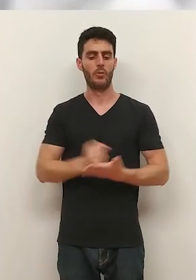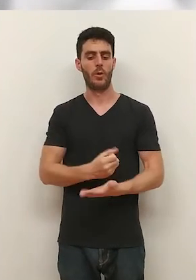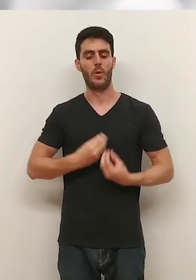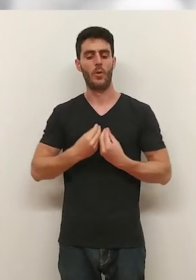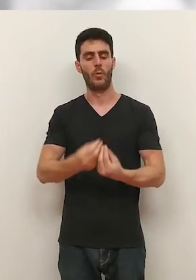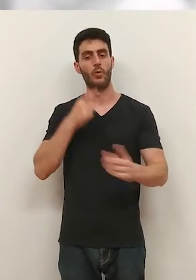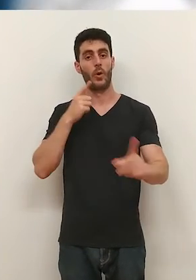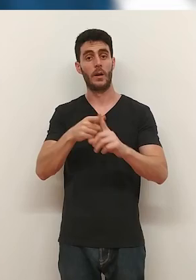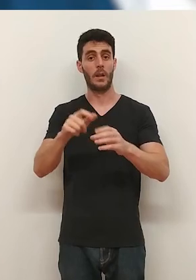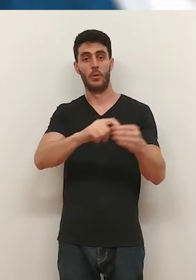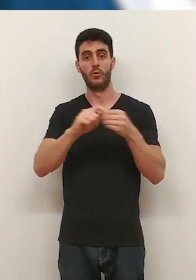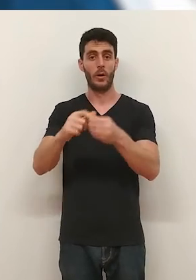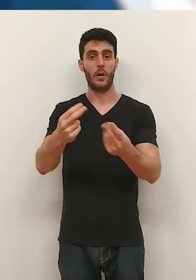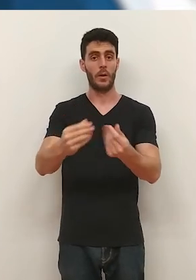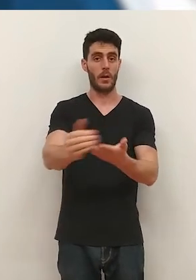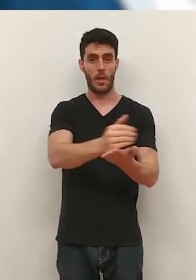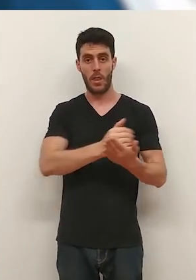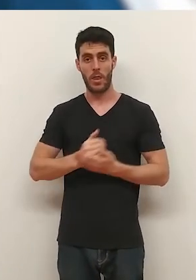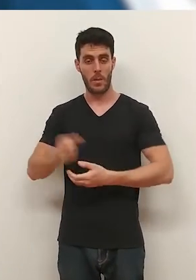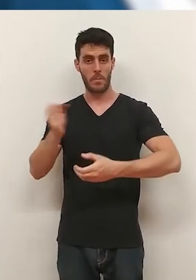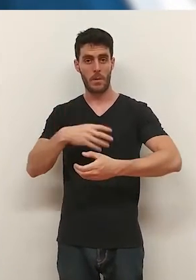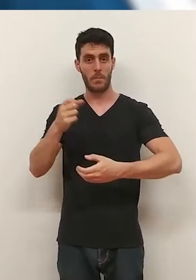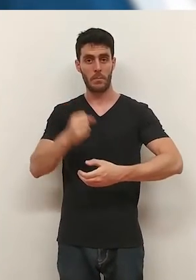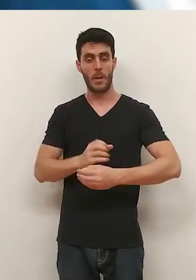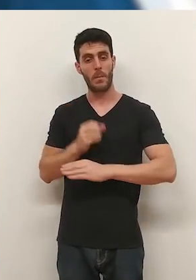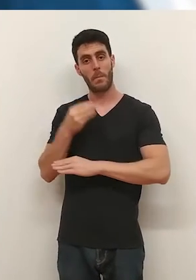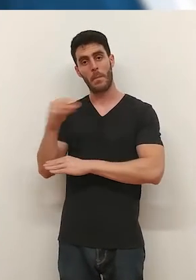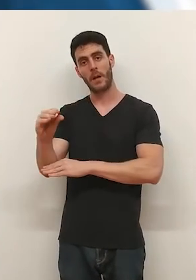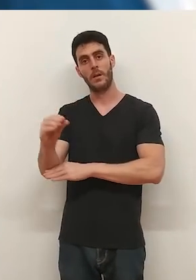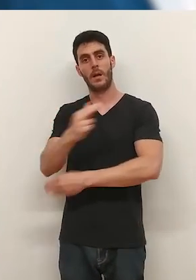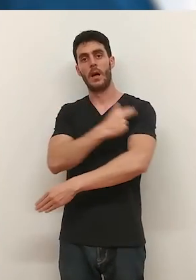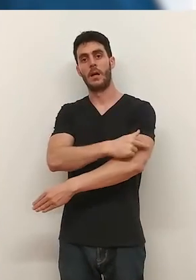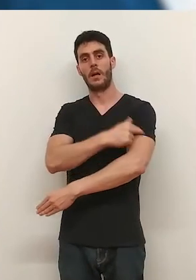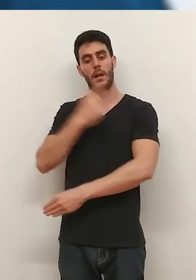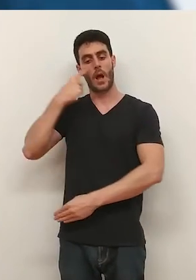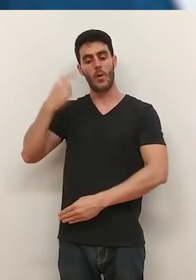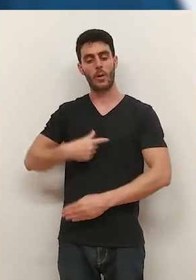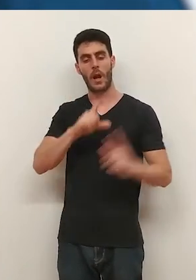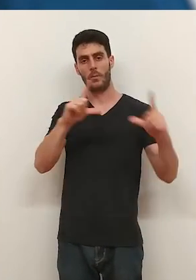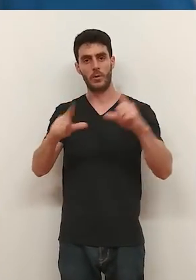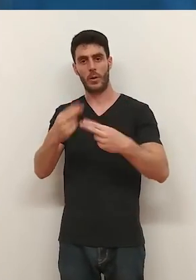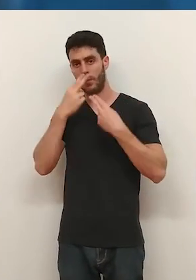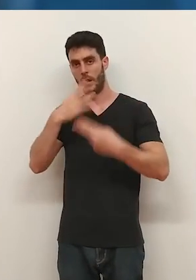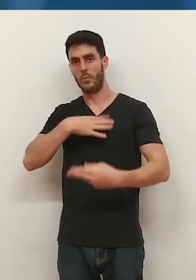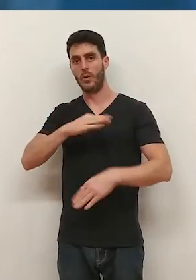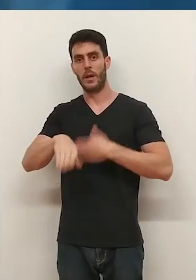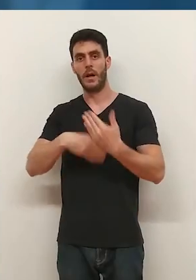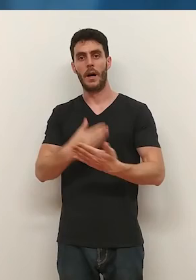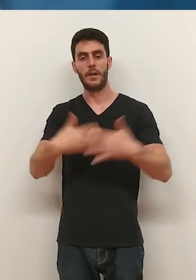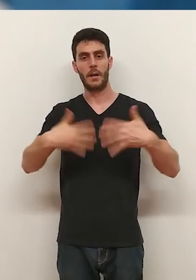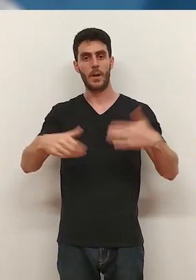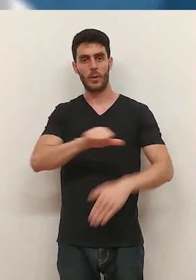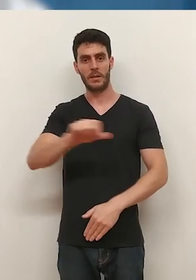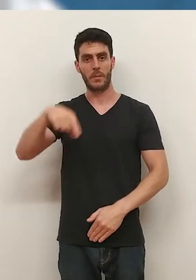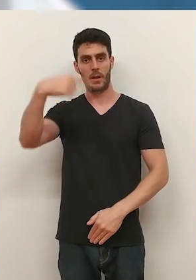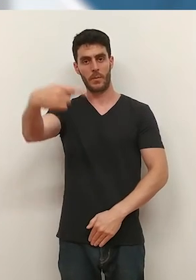todo ello, acompañado por ese fin solidario del dinero recaudado, irá destinado a Cáritas Ucrania. La exposición se puede visitar hasta